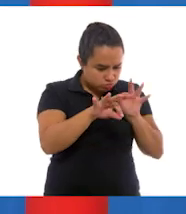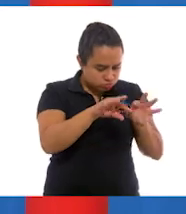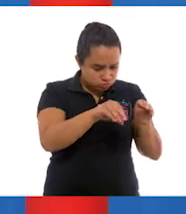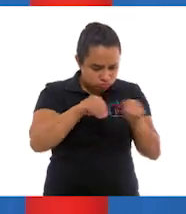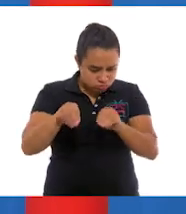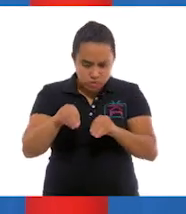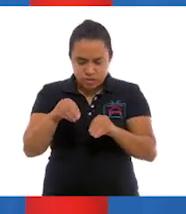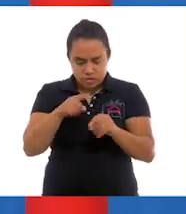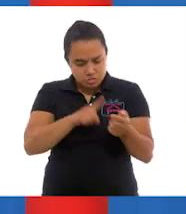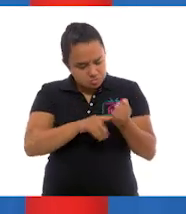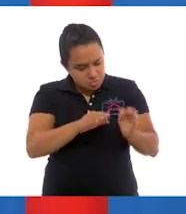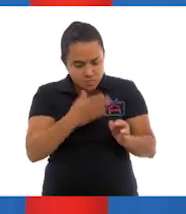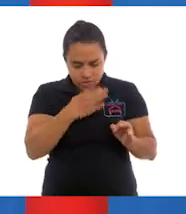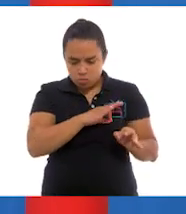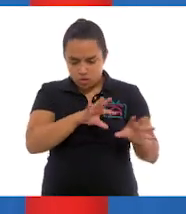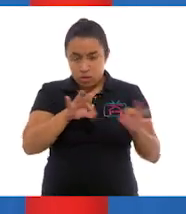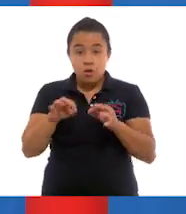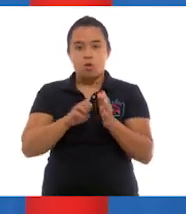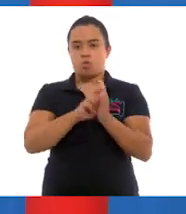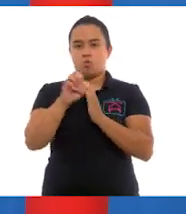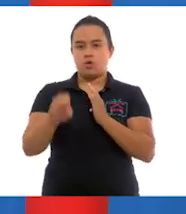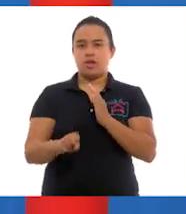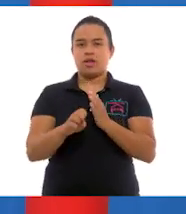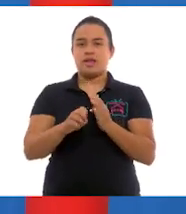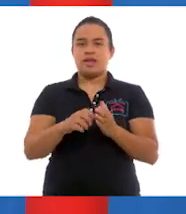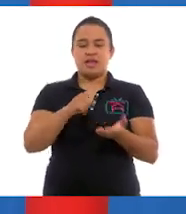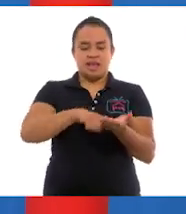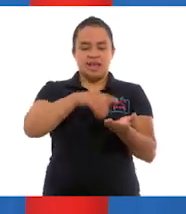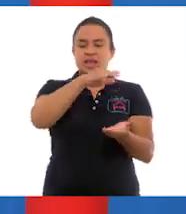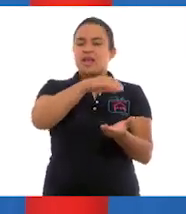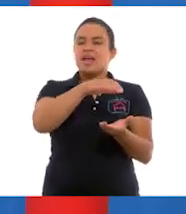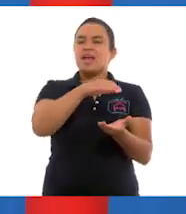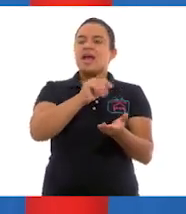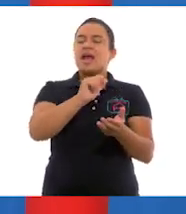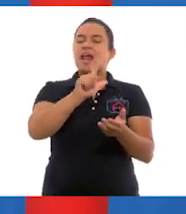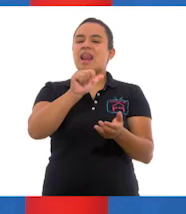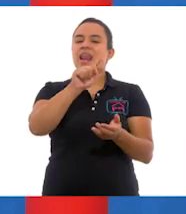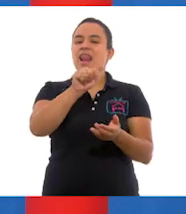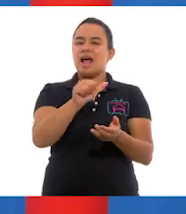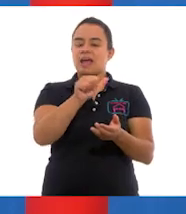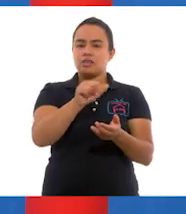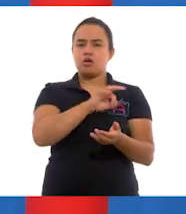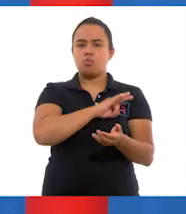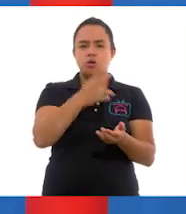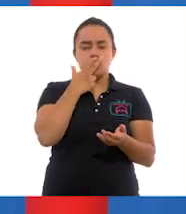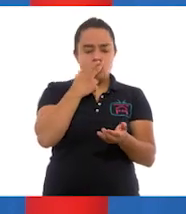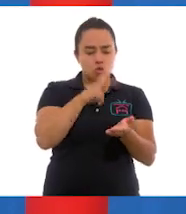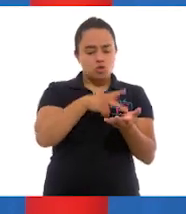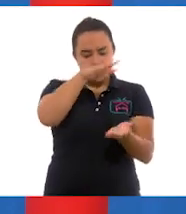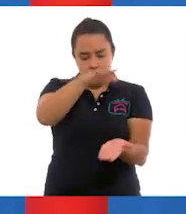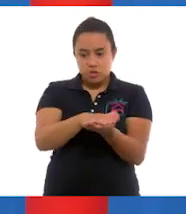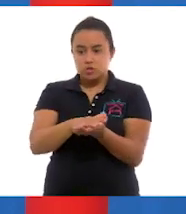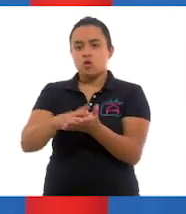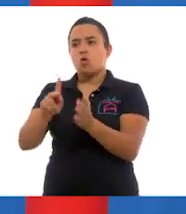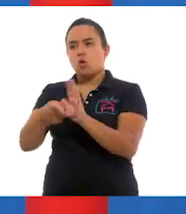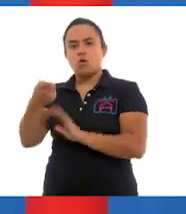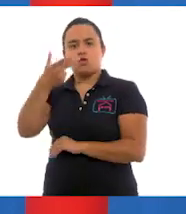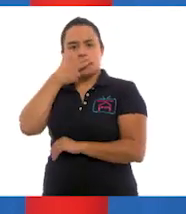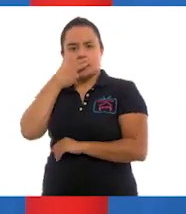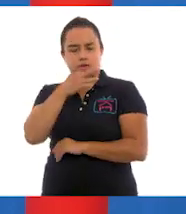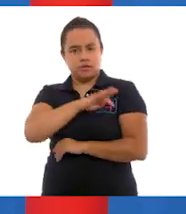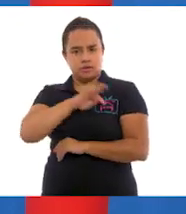están en perfecto estado. Un ejemplo pueden ser las latas de aluminio, pues se pueden recuperar, fundir y darles un nuevo uso.